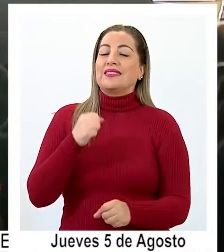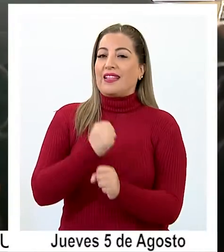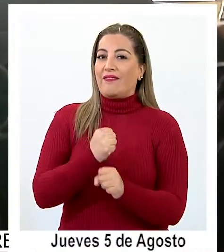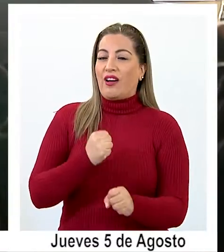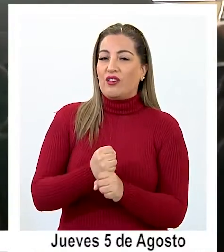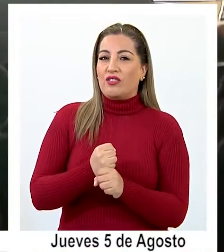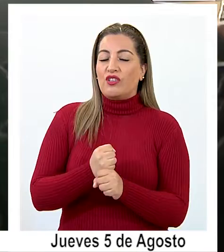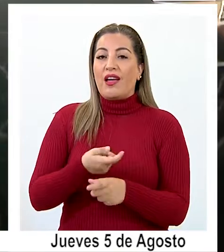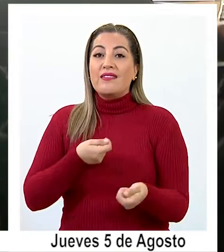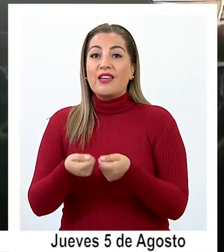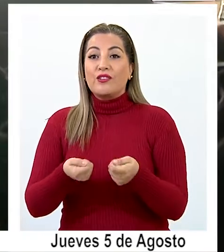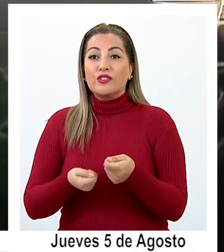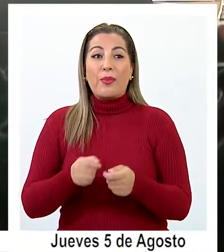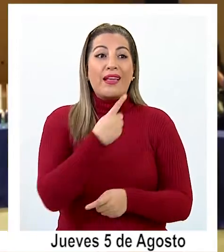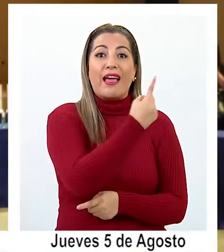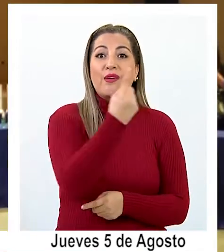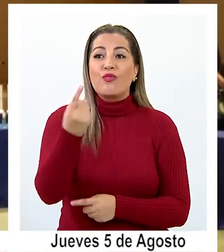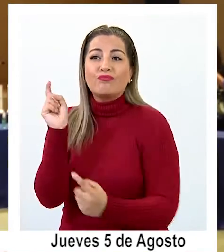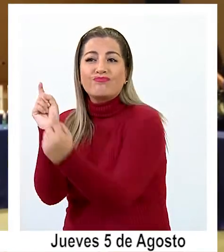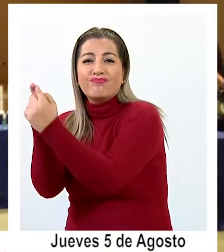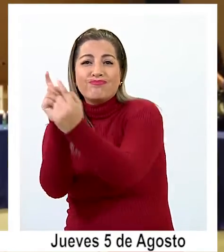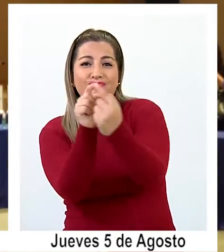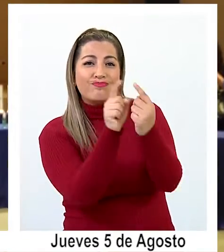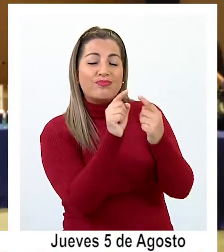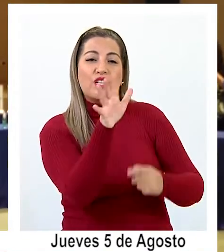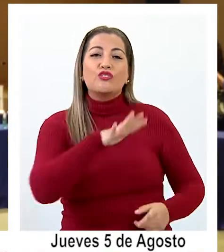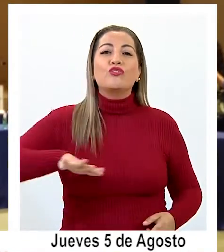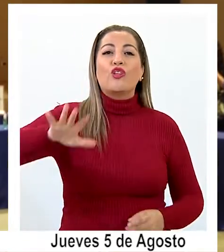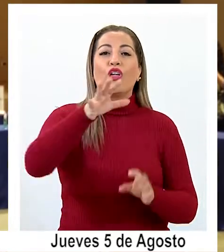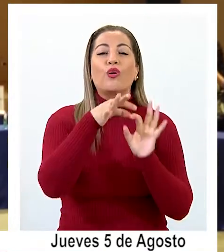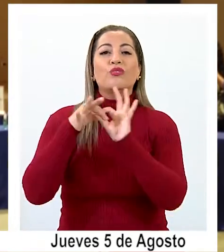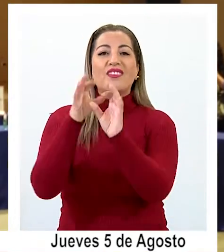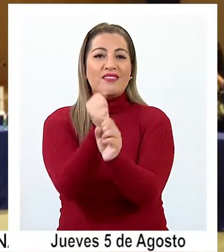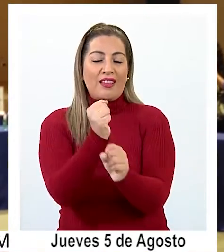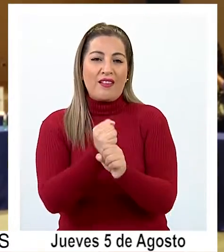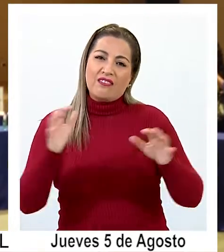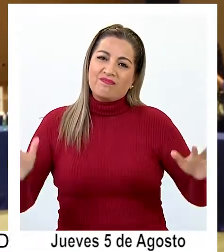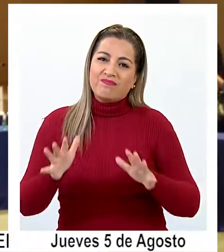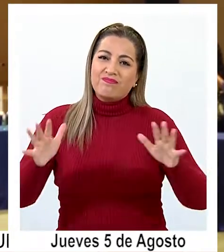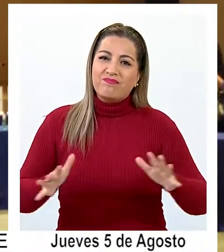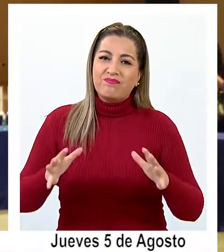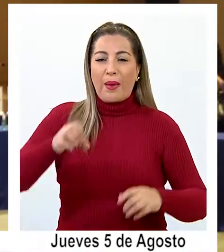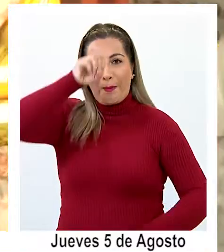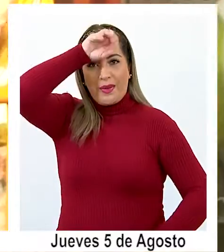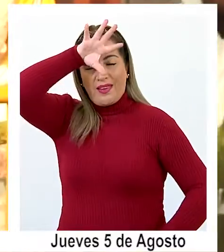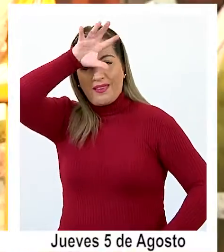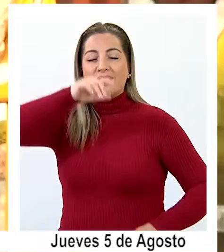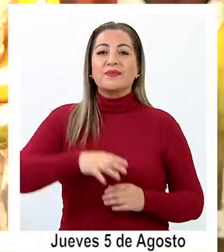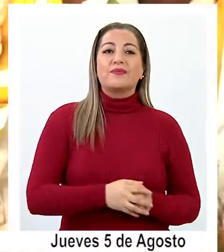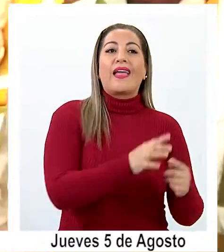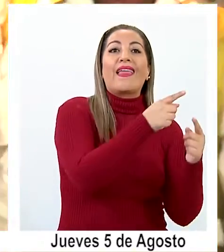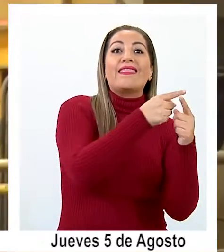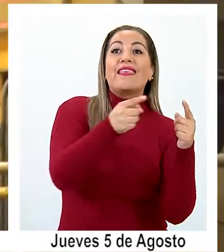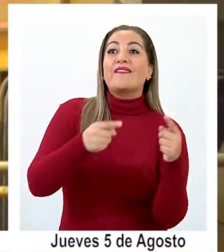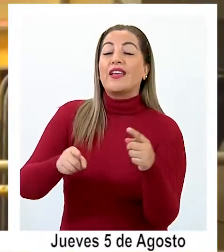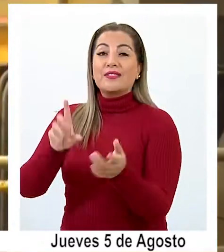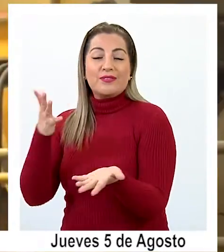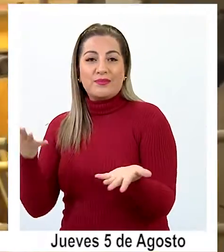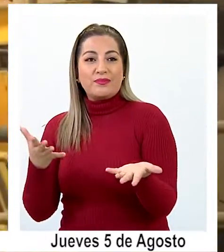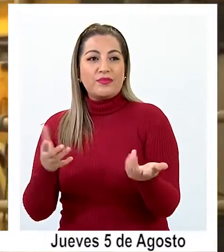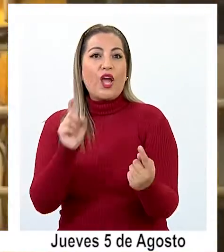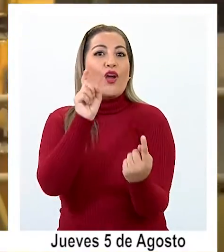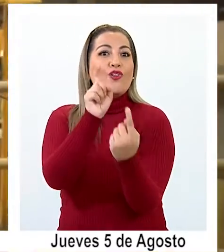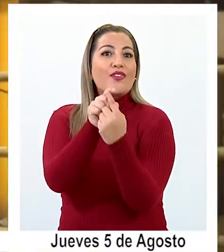poder conectar a todos estos actores y que de esa manera podamos trabajar juntos para seguir impulsando el crecimiento de la minería. Diferentes ámbitos